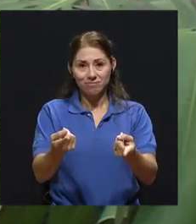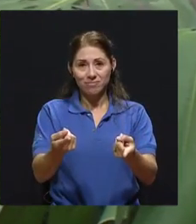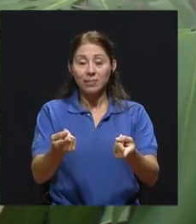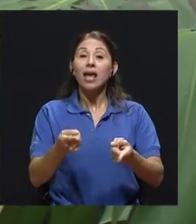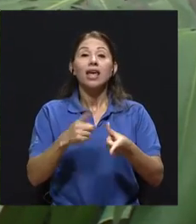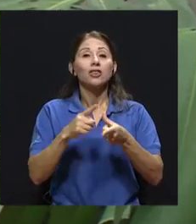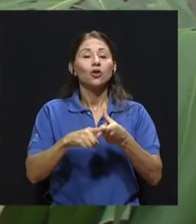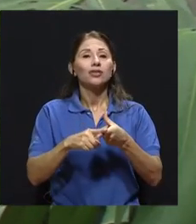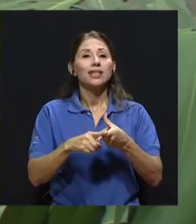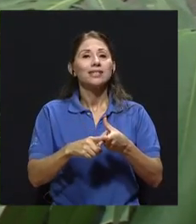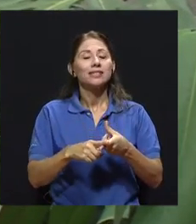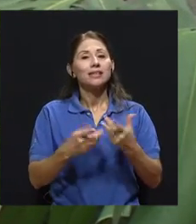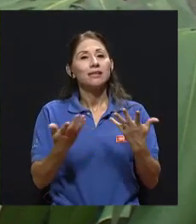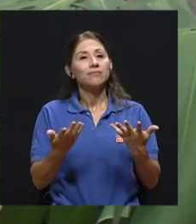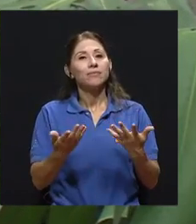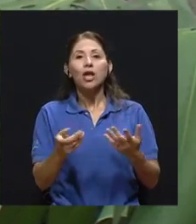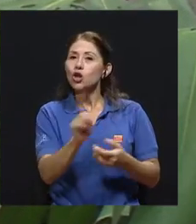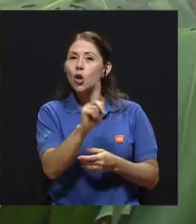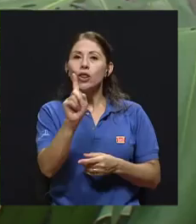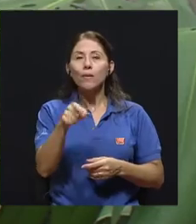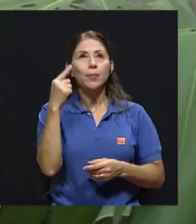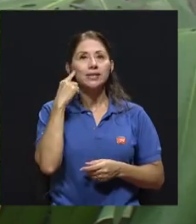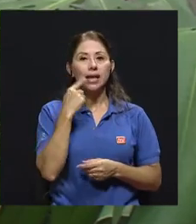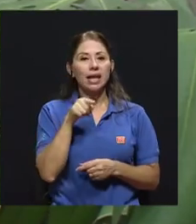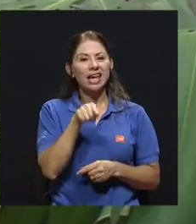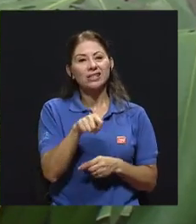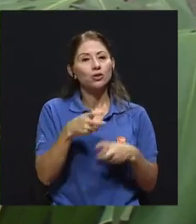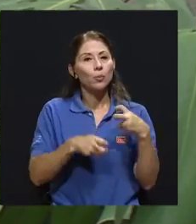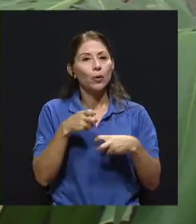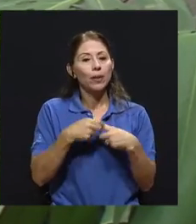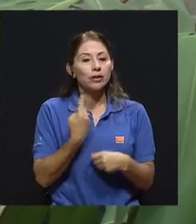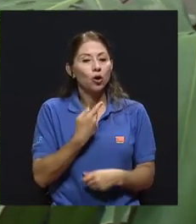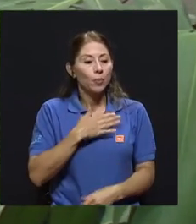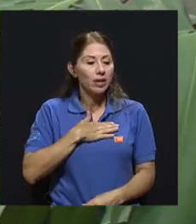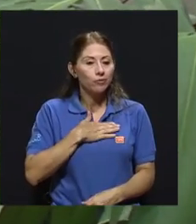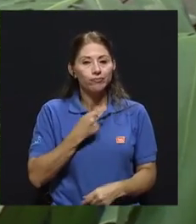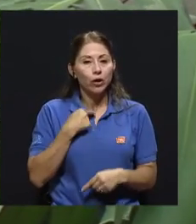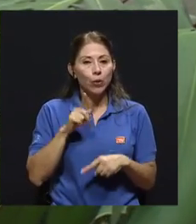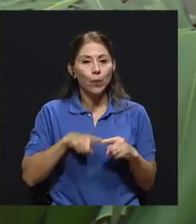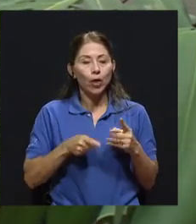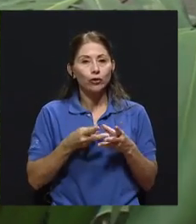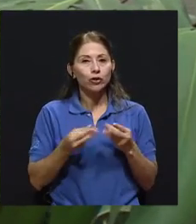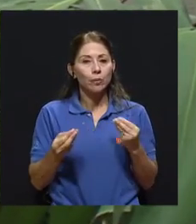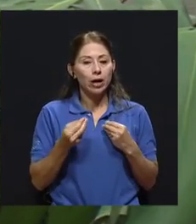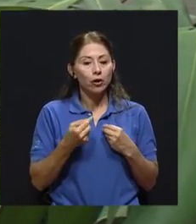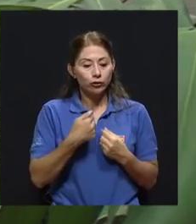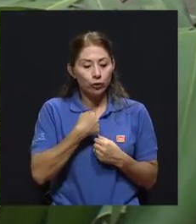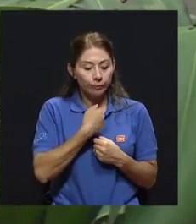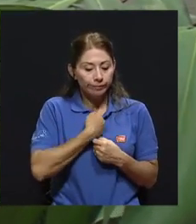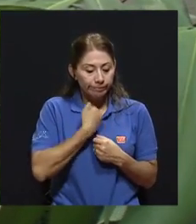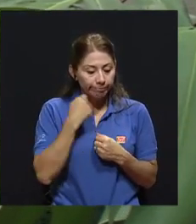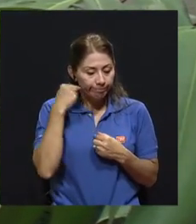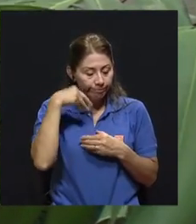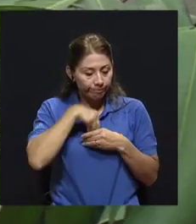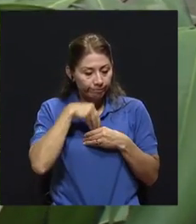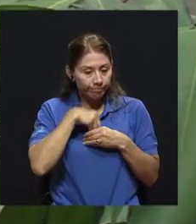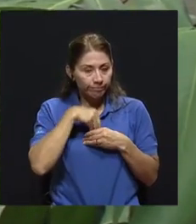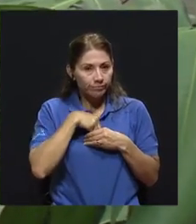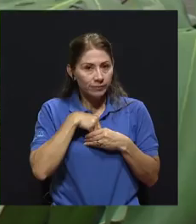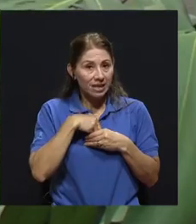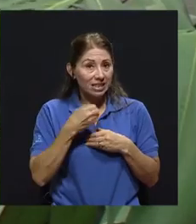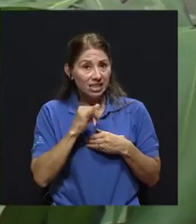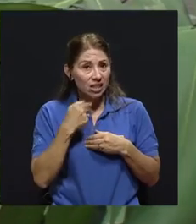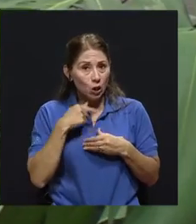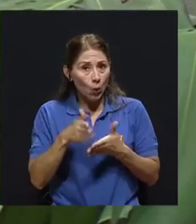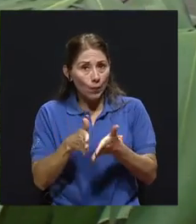problema solo mío o de que no puedo resolverlo o manejarlo hacia adentro y no pedir ayuda y soporte,